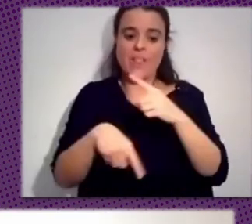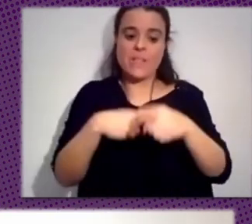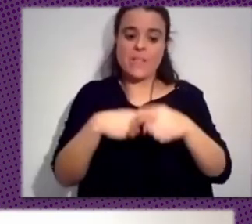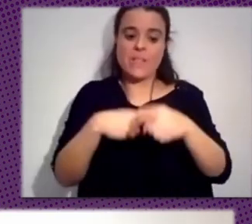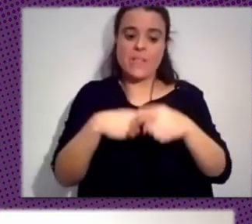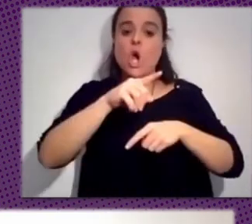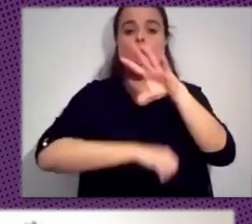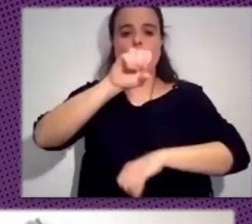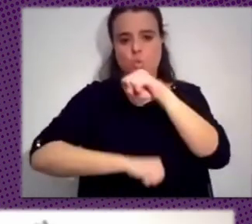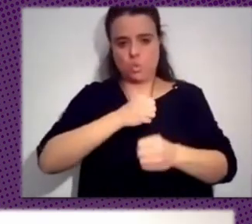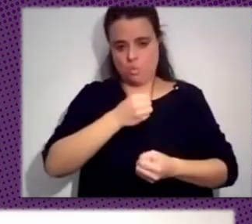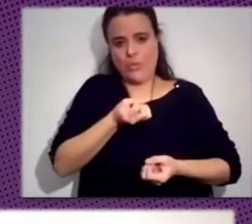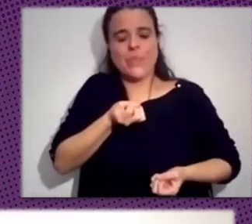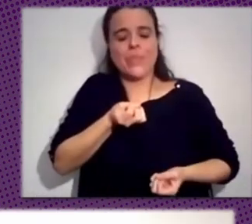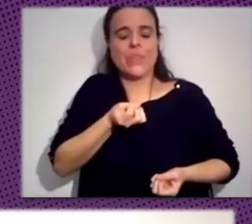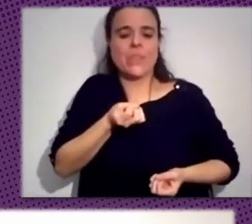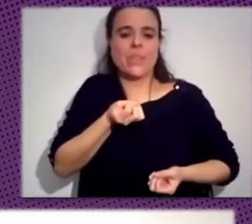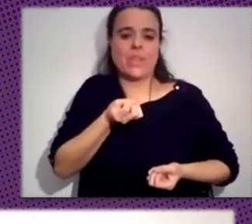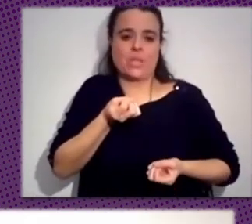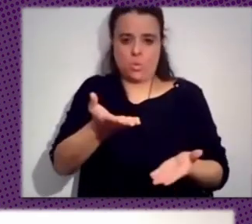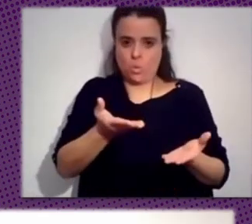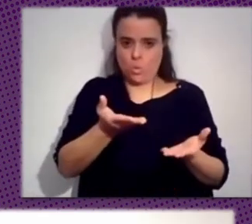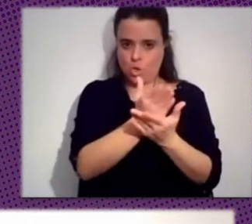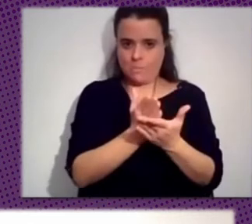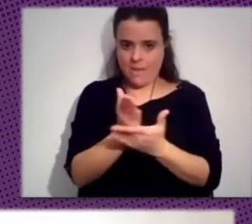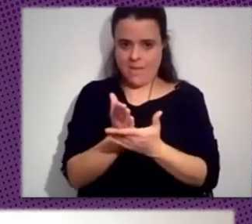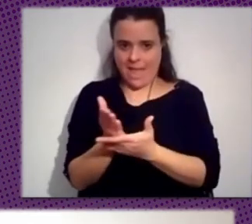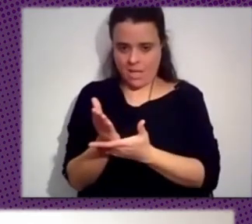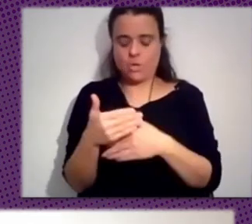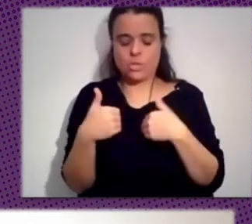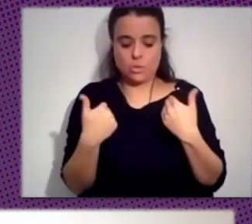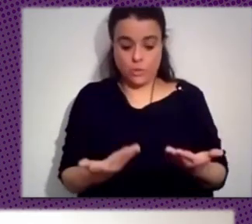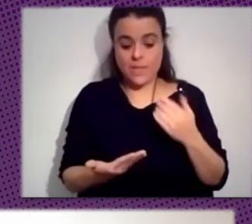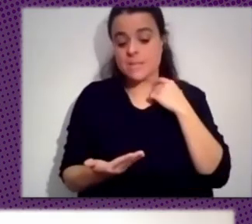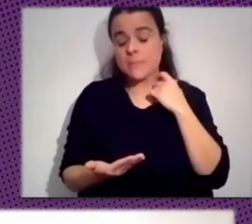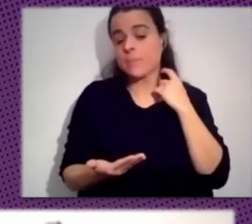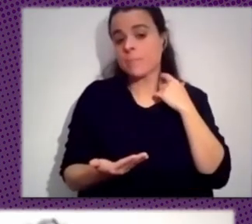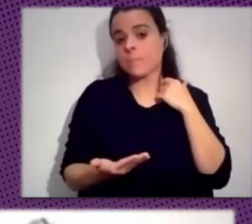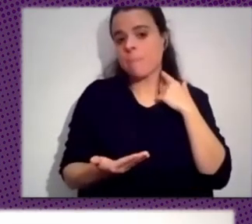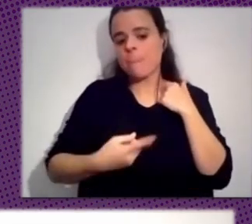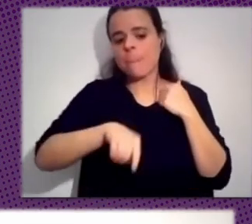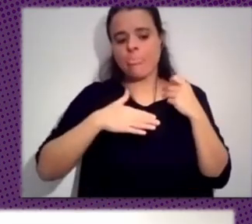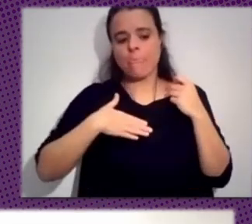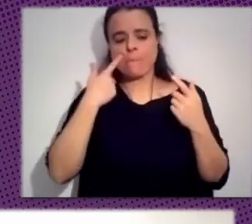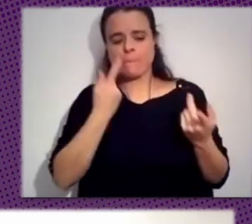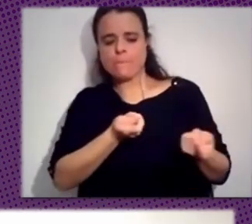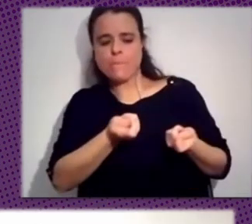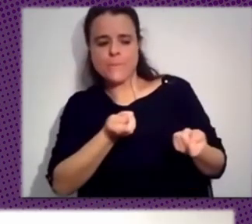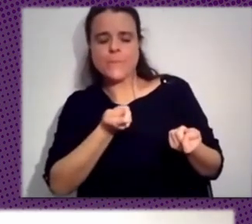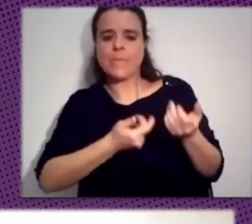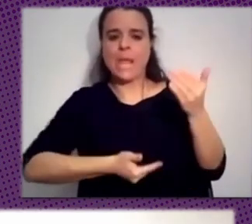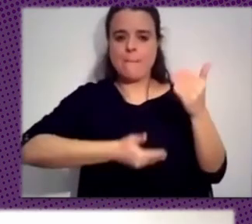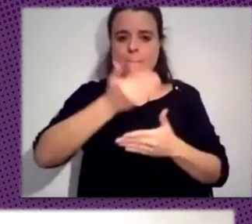mediáticos. Es decir, hacemos un monitoreo de encabezados en prensa, videos de